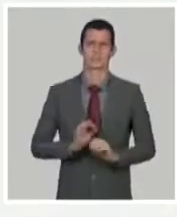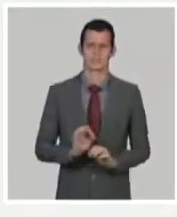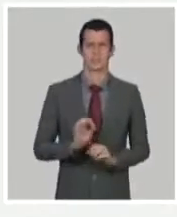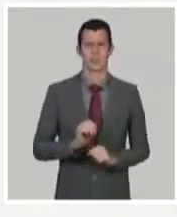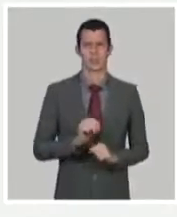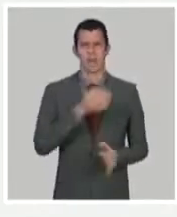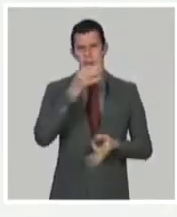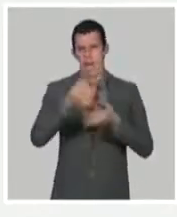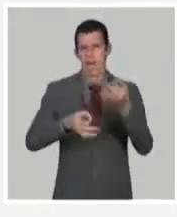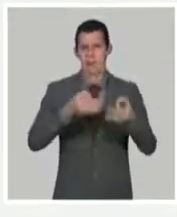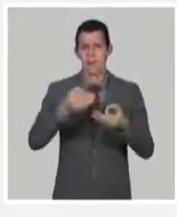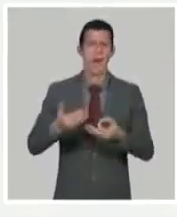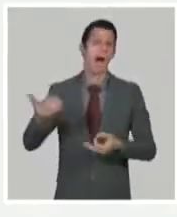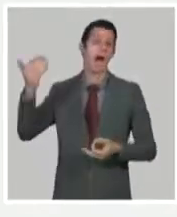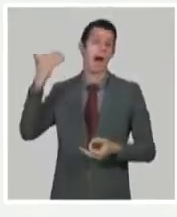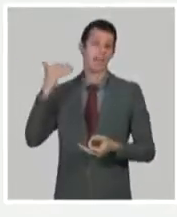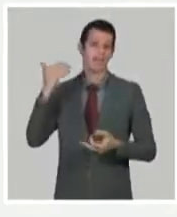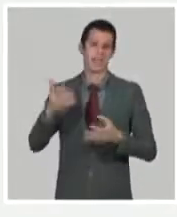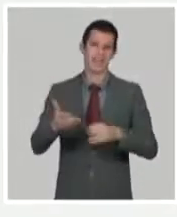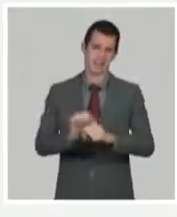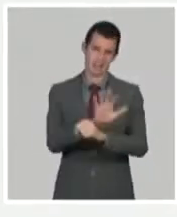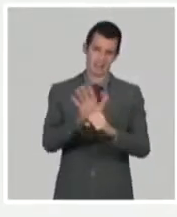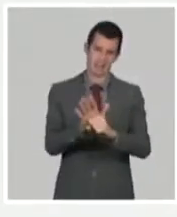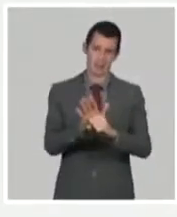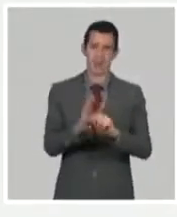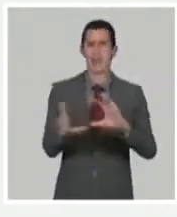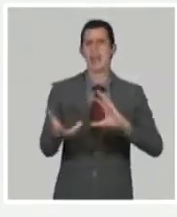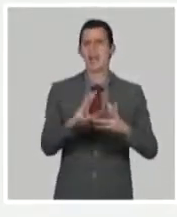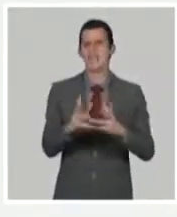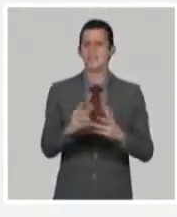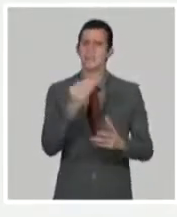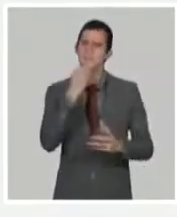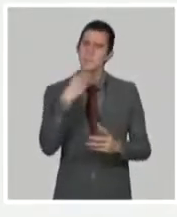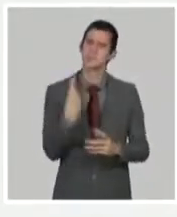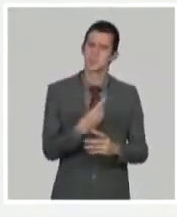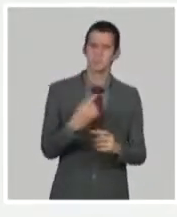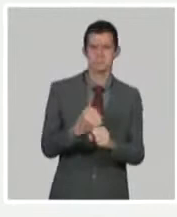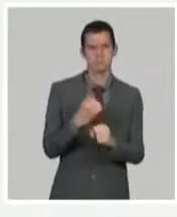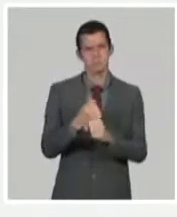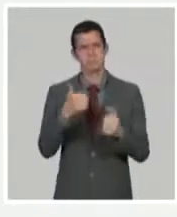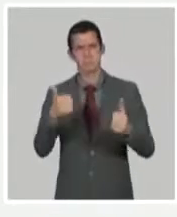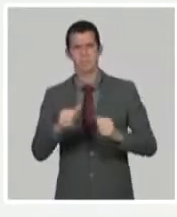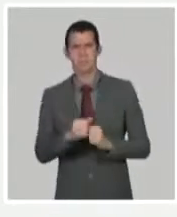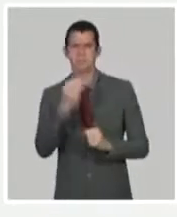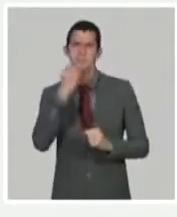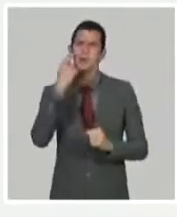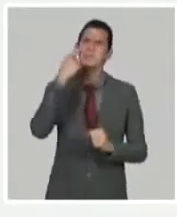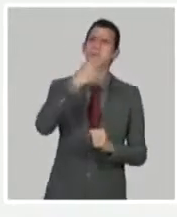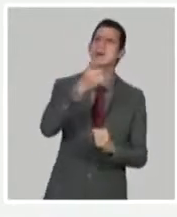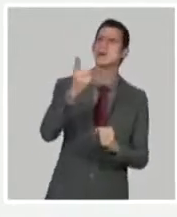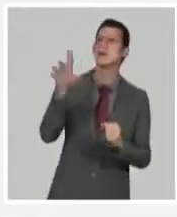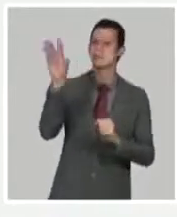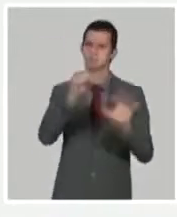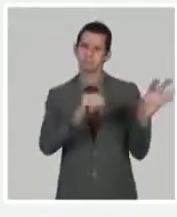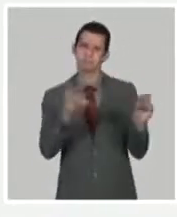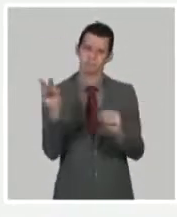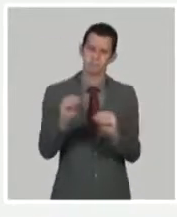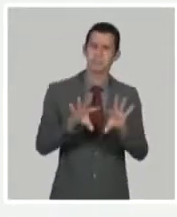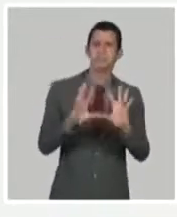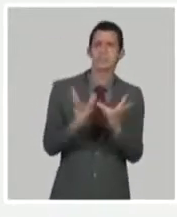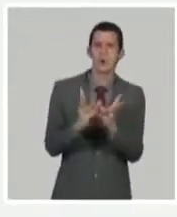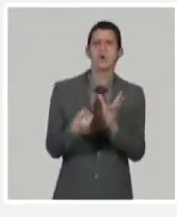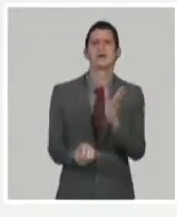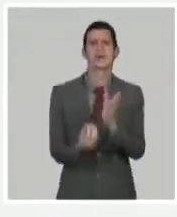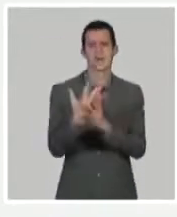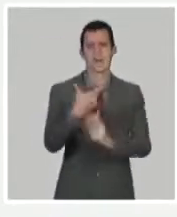estaba en condiciones de asimilar el conocimiento y a partir de nuestras propias capacidades plantearnos hacer vacunas.